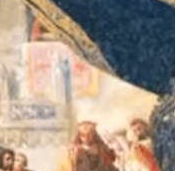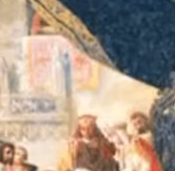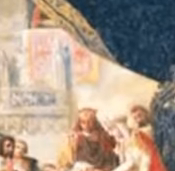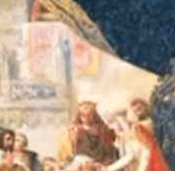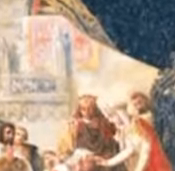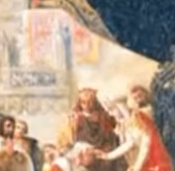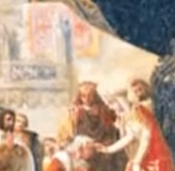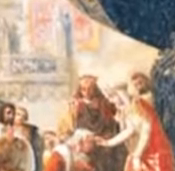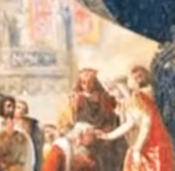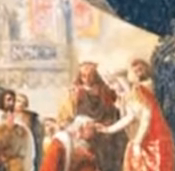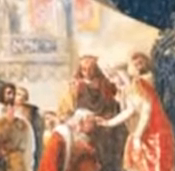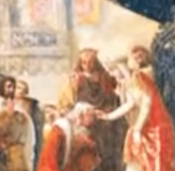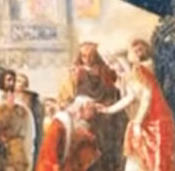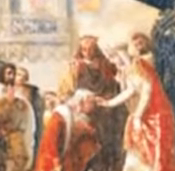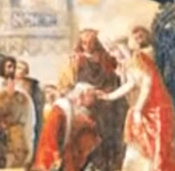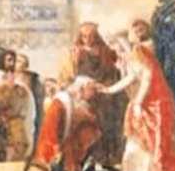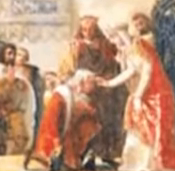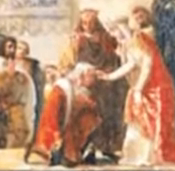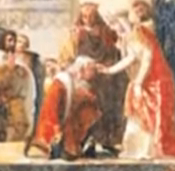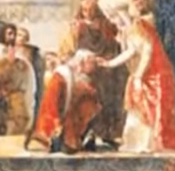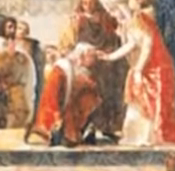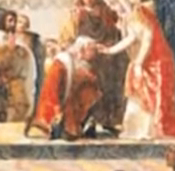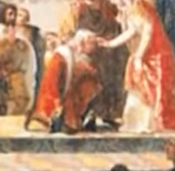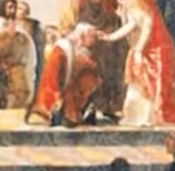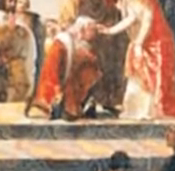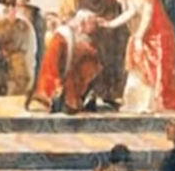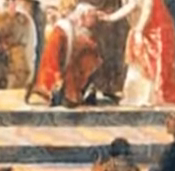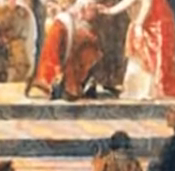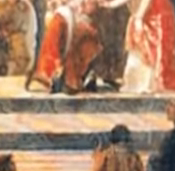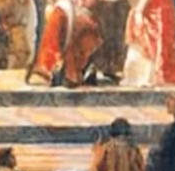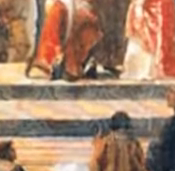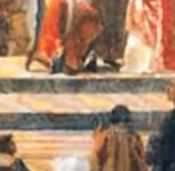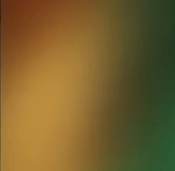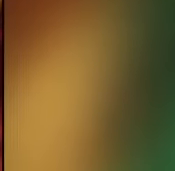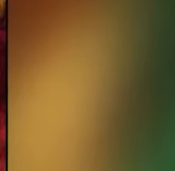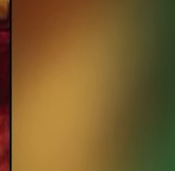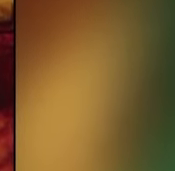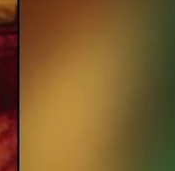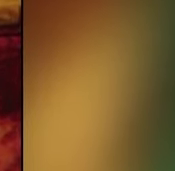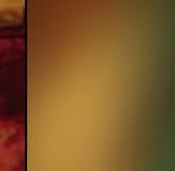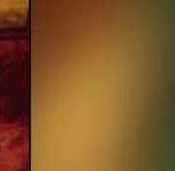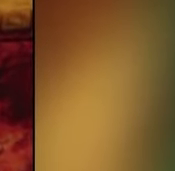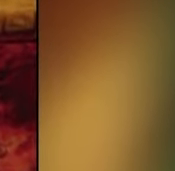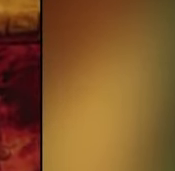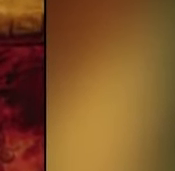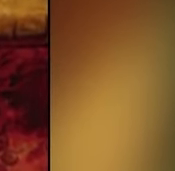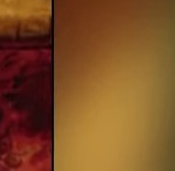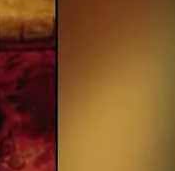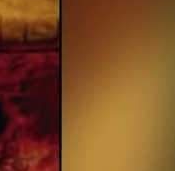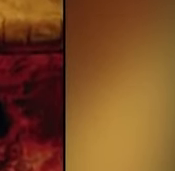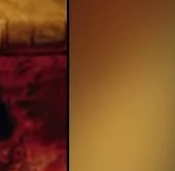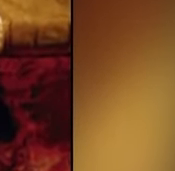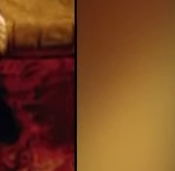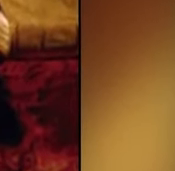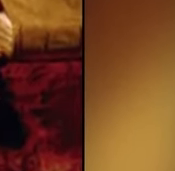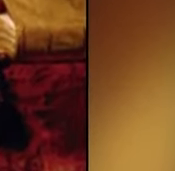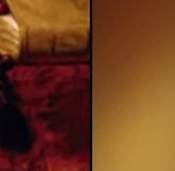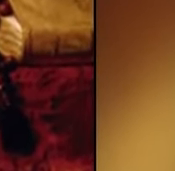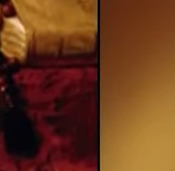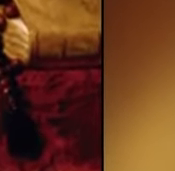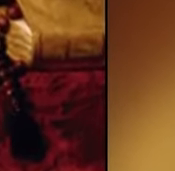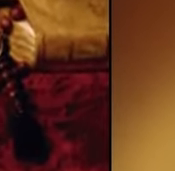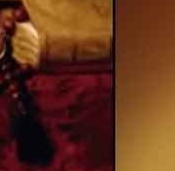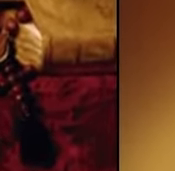más, abriendo la puerta al imperialismo colonial por parte de Europa. Cristóbal Colón vivió sus últimos días en una